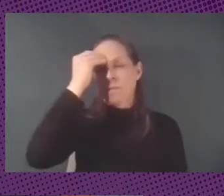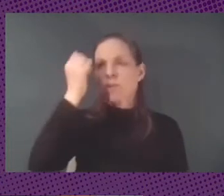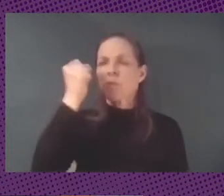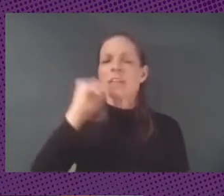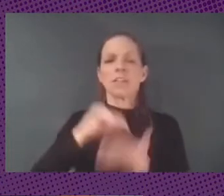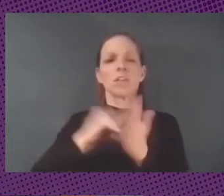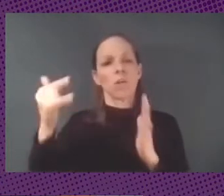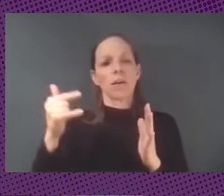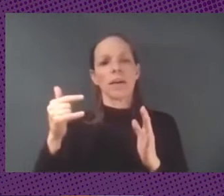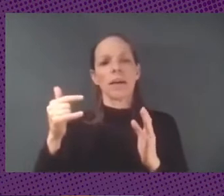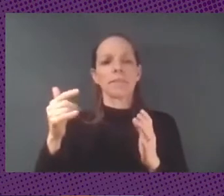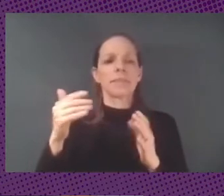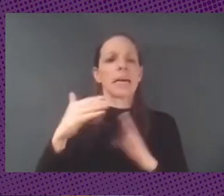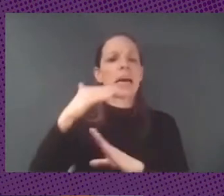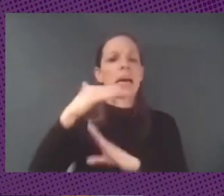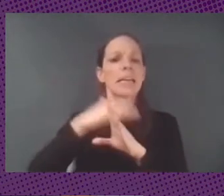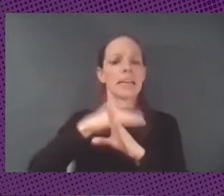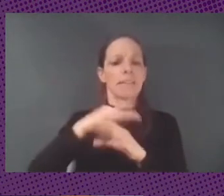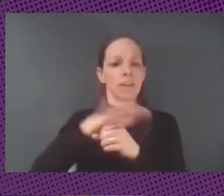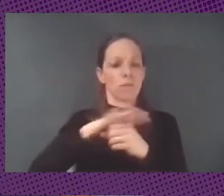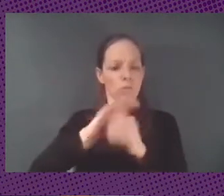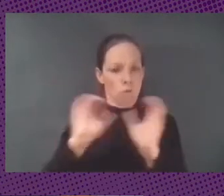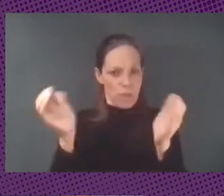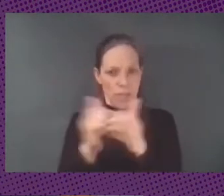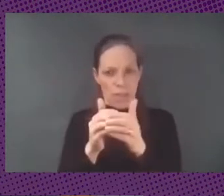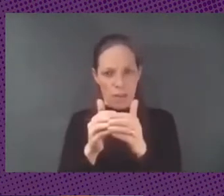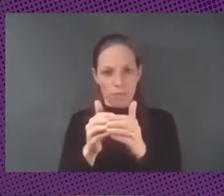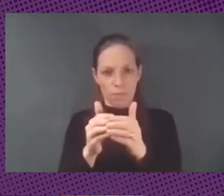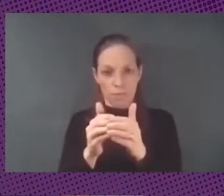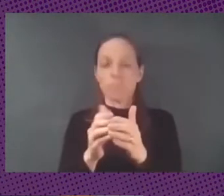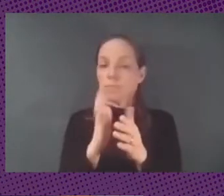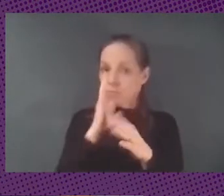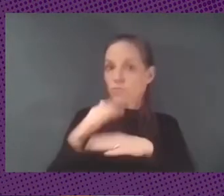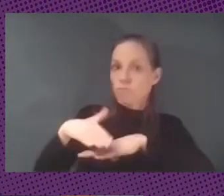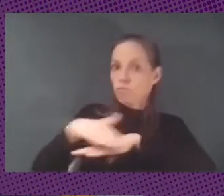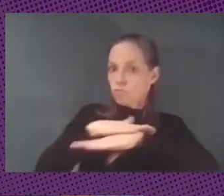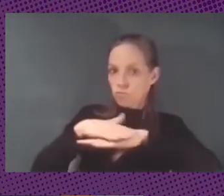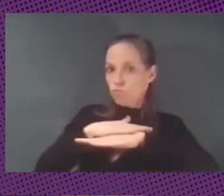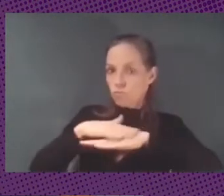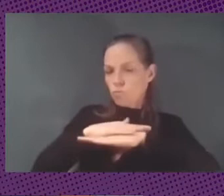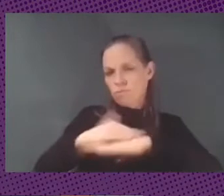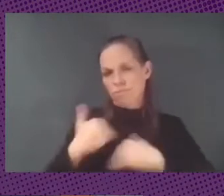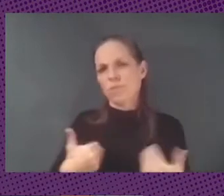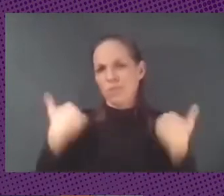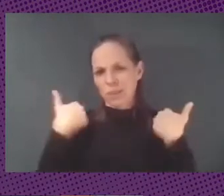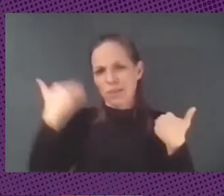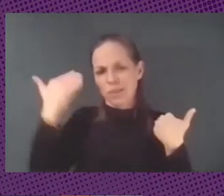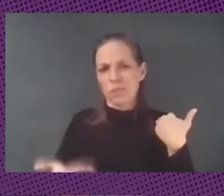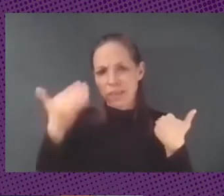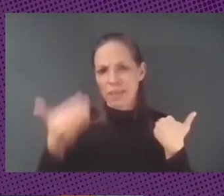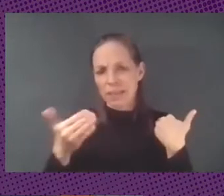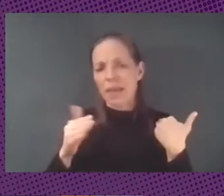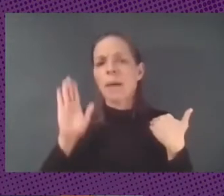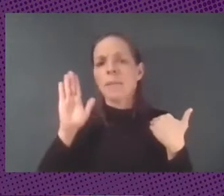comunitarios así como el estado debería ser garante y tiene una enorme responsabilidad también es necesario